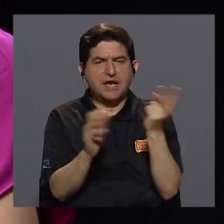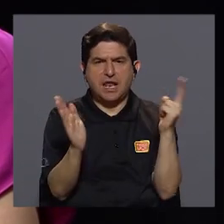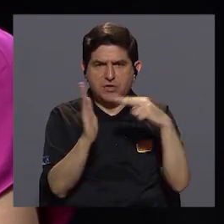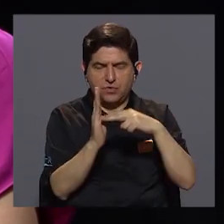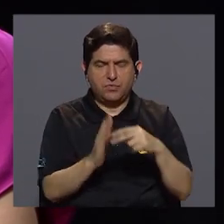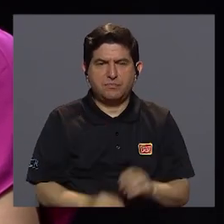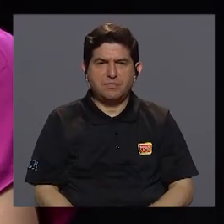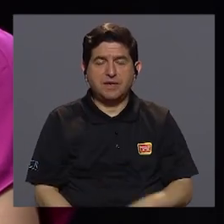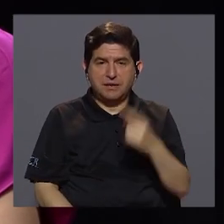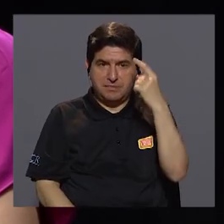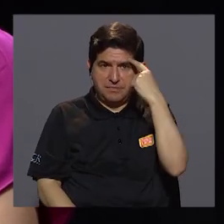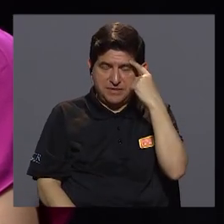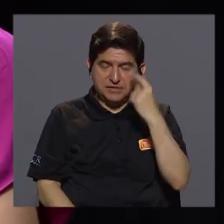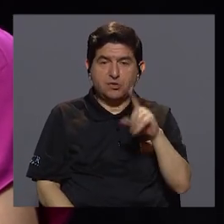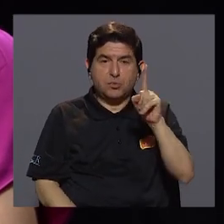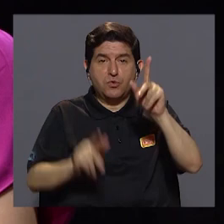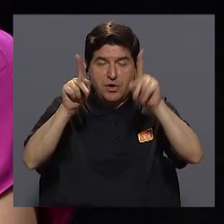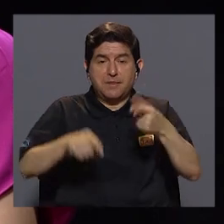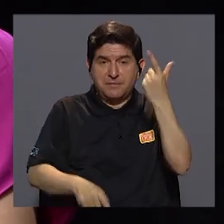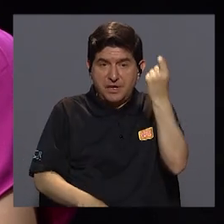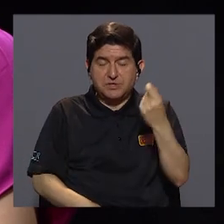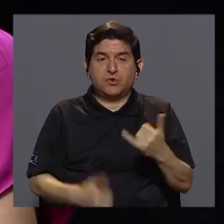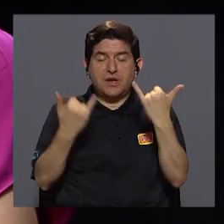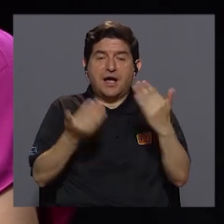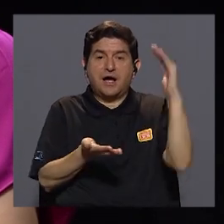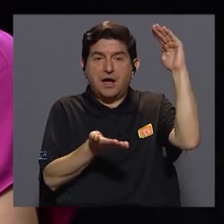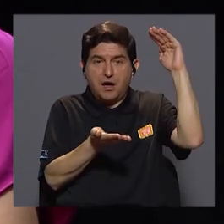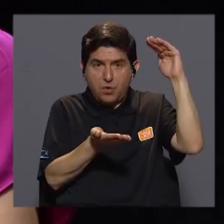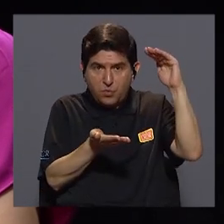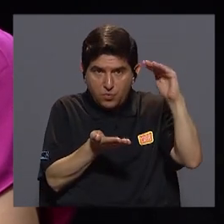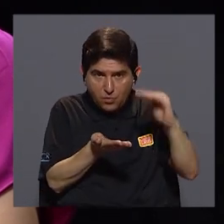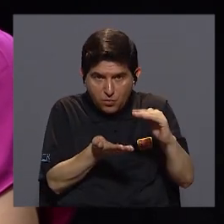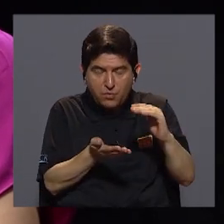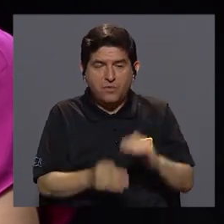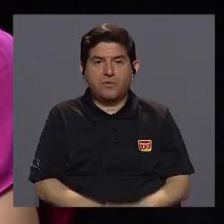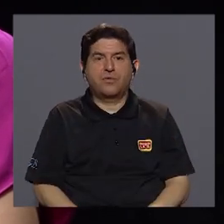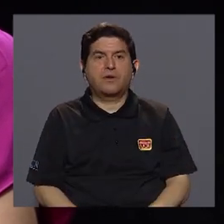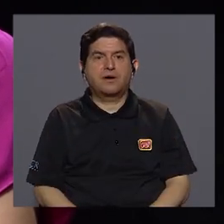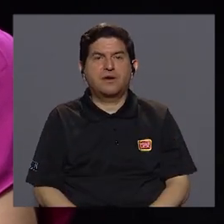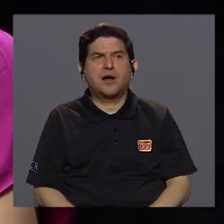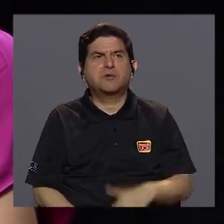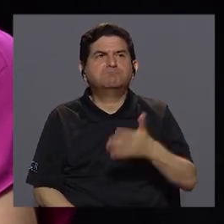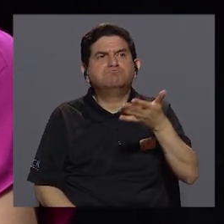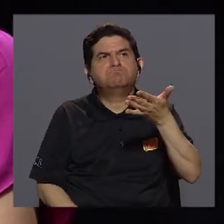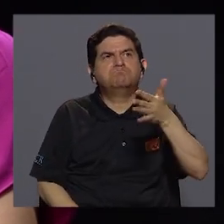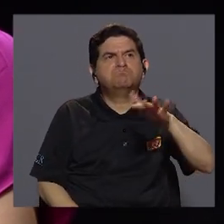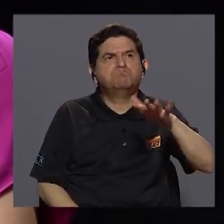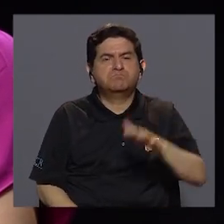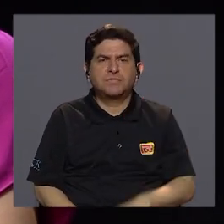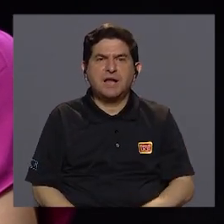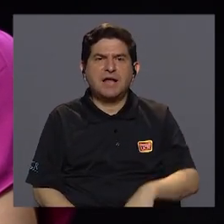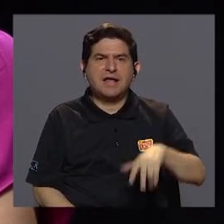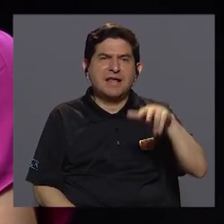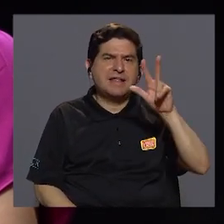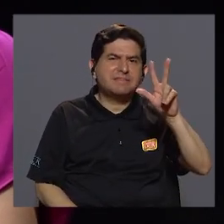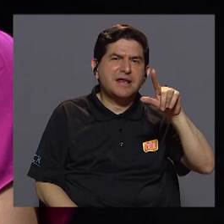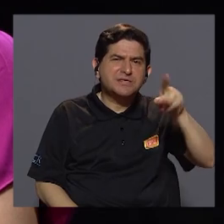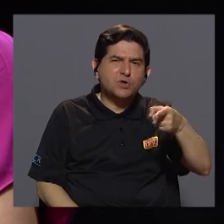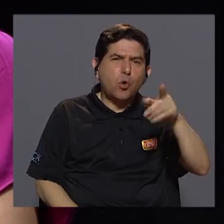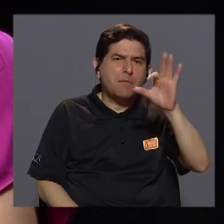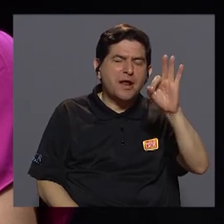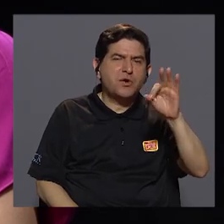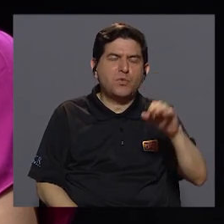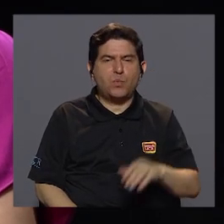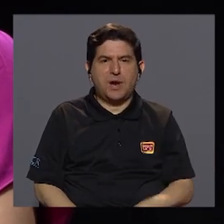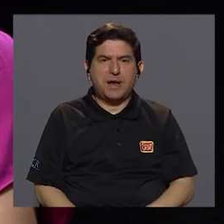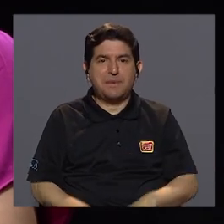por pensionado, estaría bajando a lo que son aproximadamente 3,9